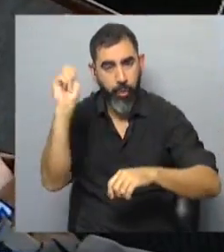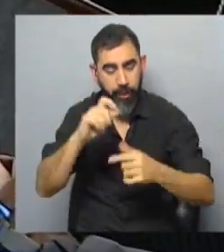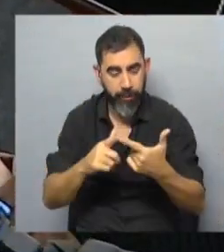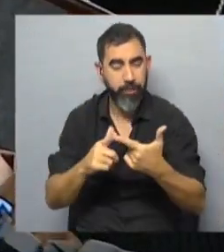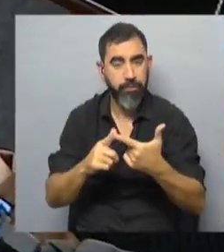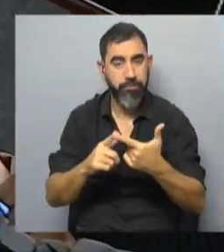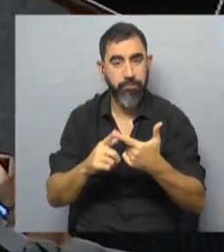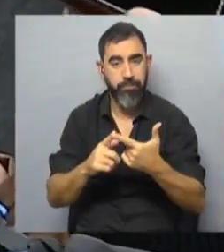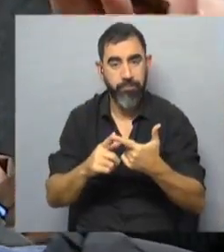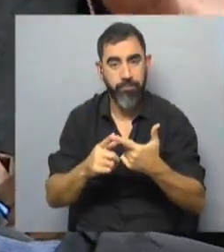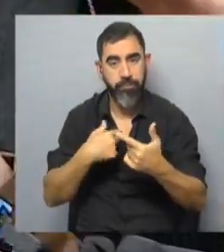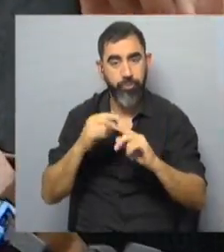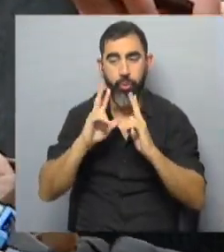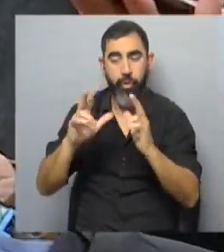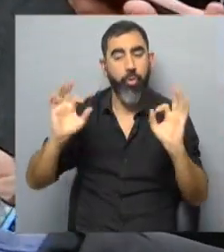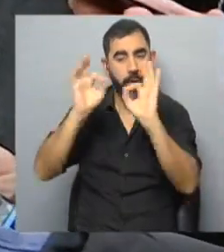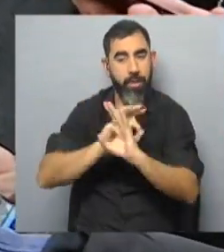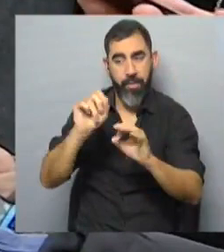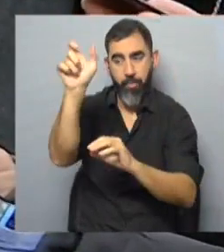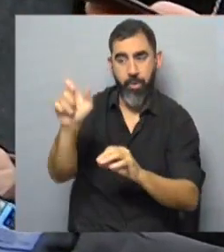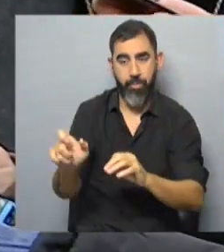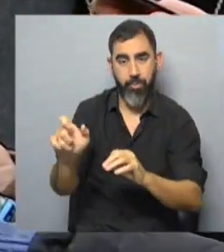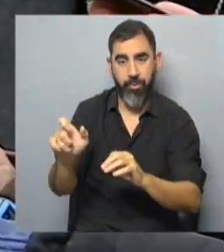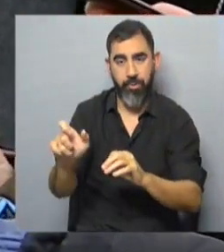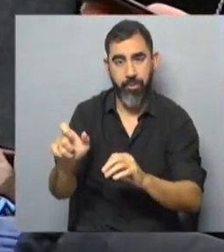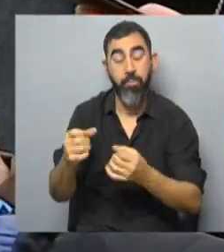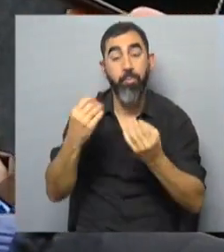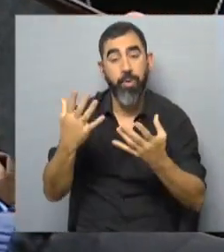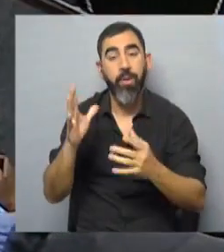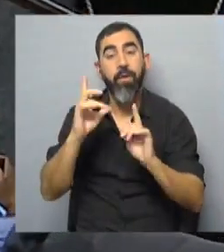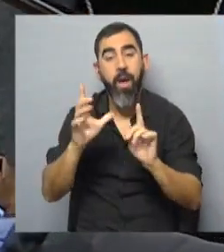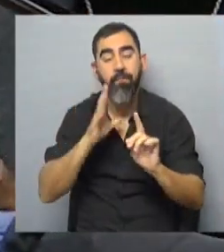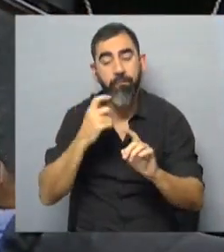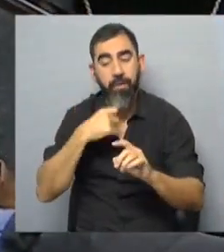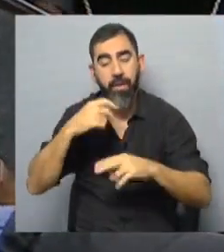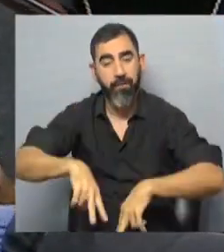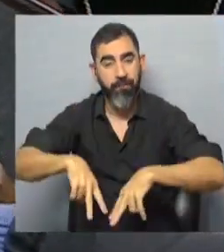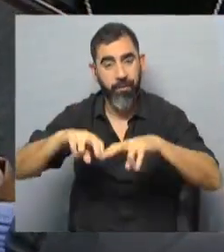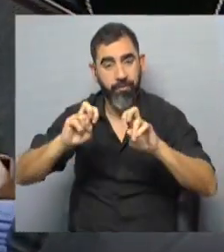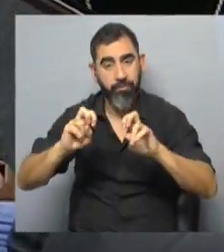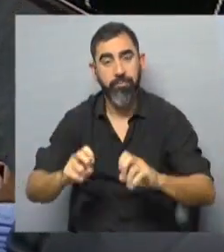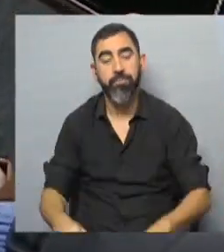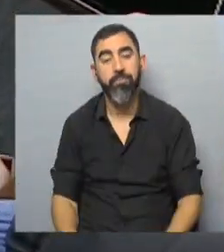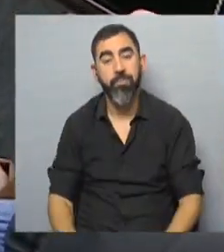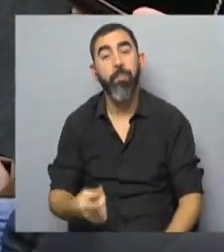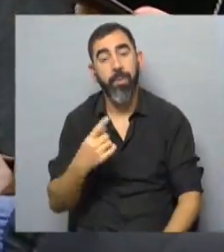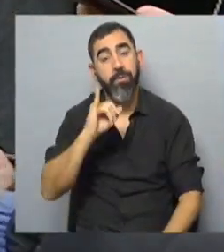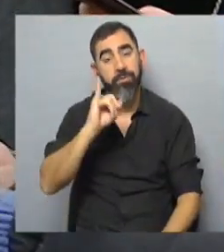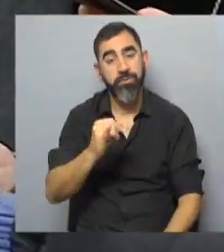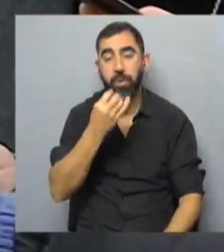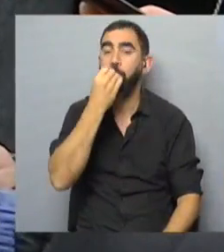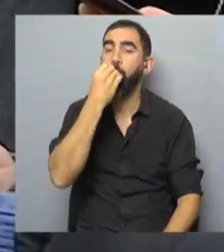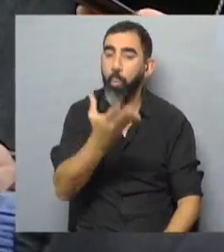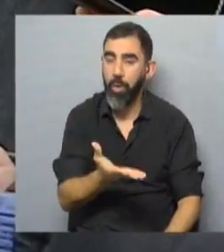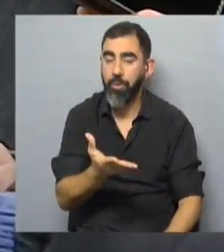y bueno yo no me voy a despedir sobre la persona que está en falta porque tiene que haber una investigación que es lo que están dando. Pero lo que sí me parece